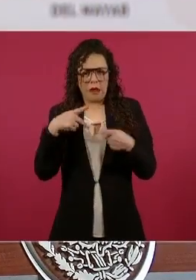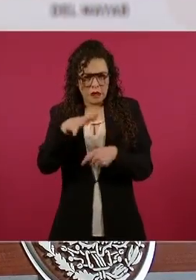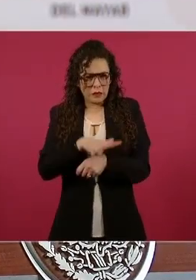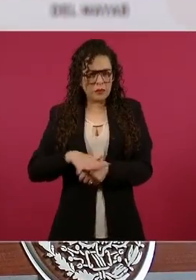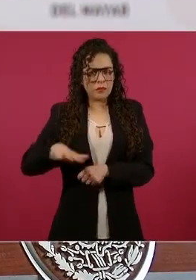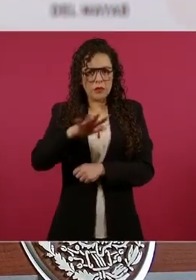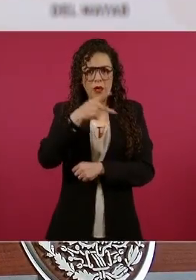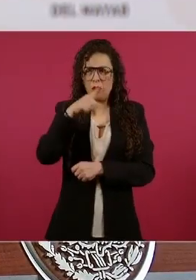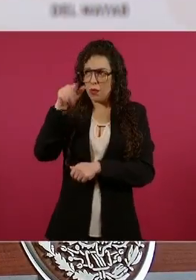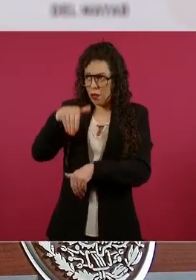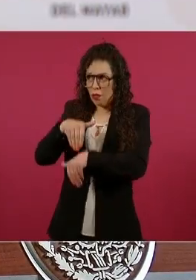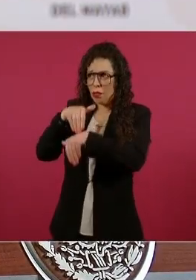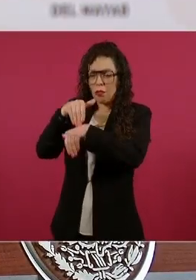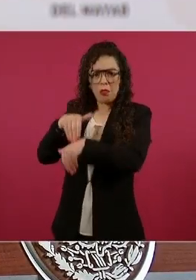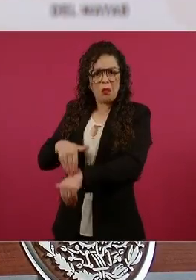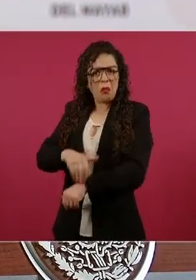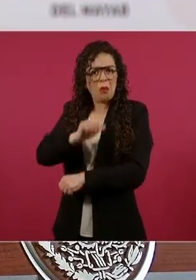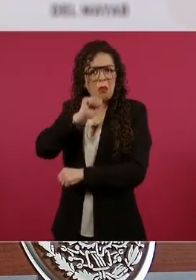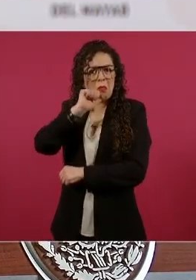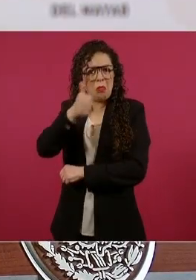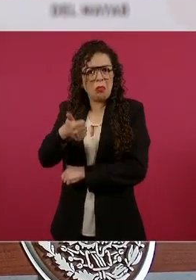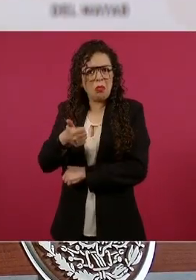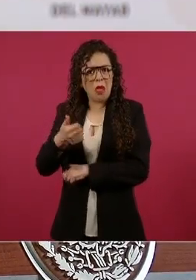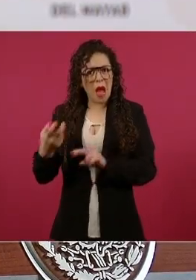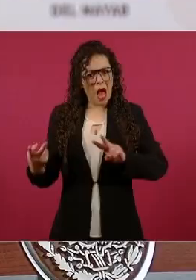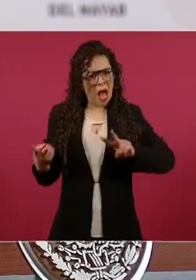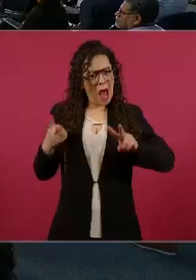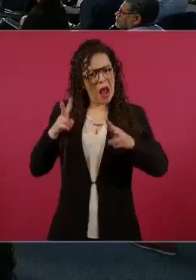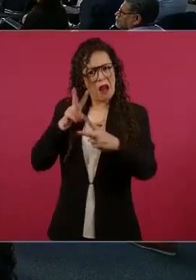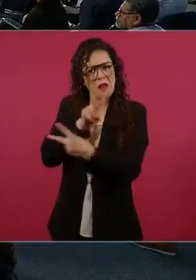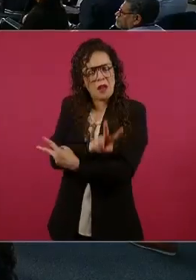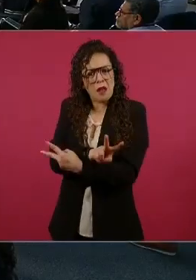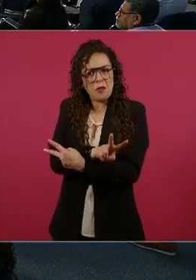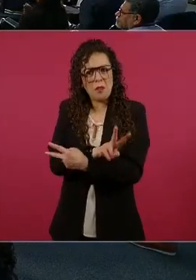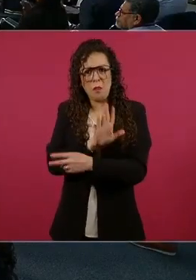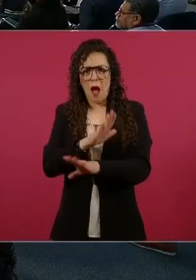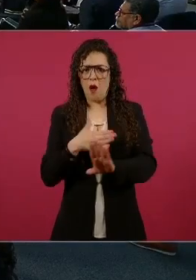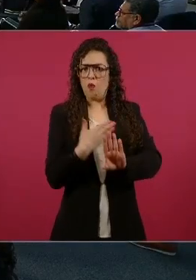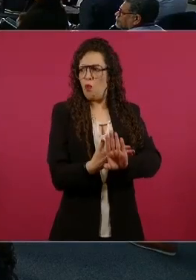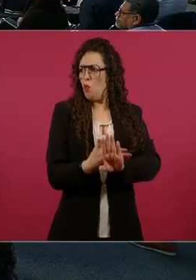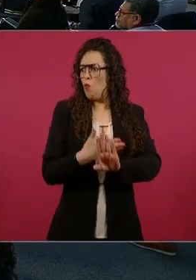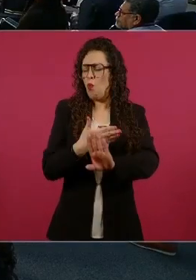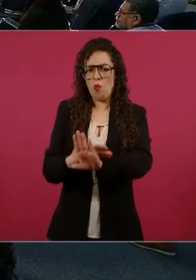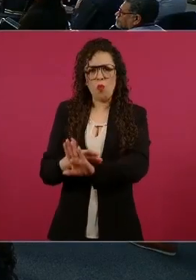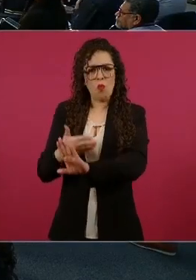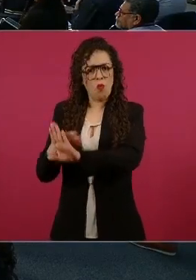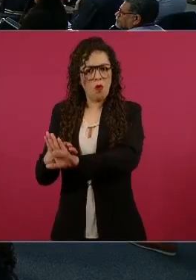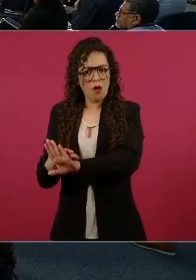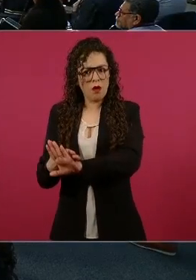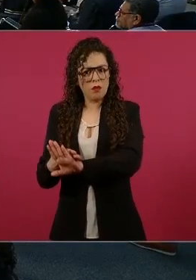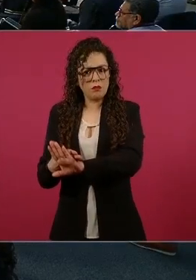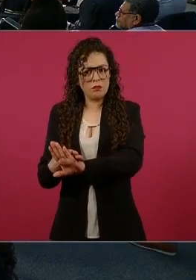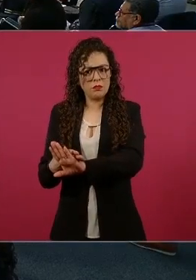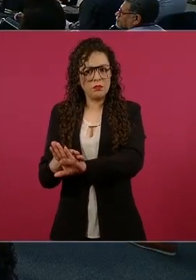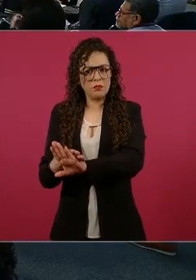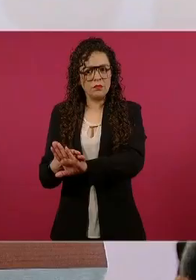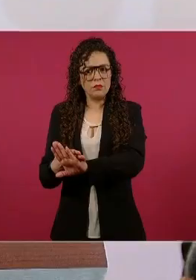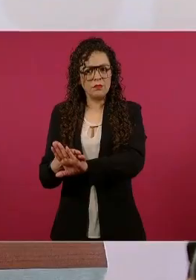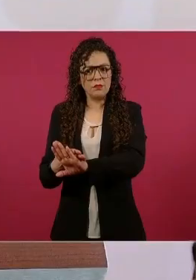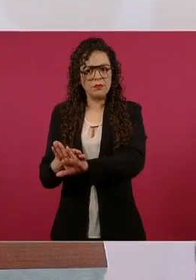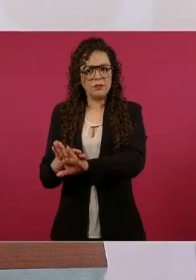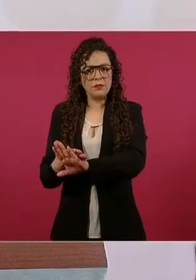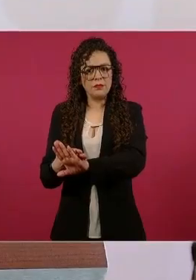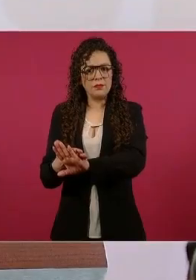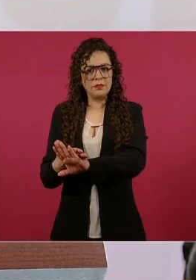Ya les puse un problema, ya les